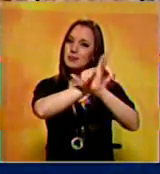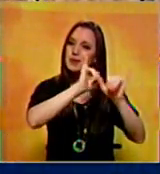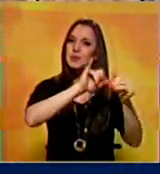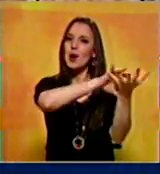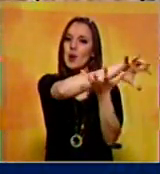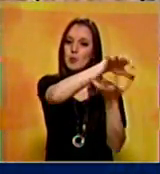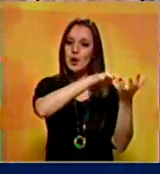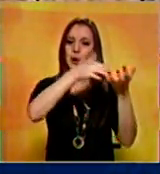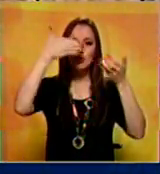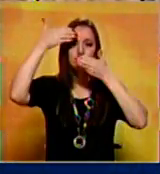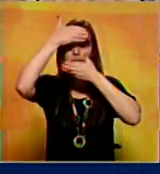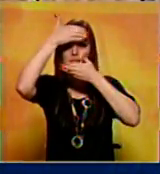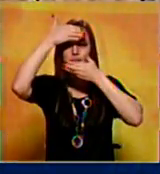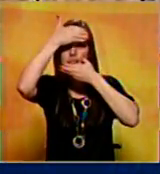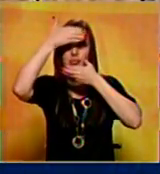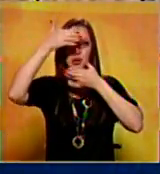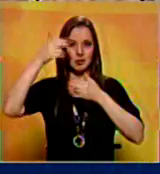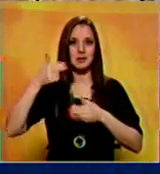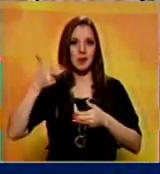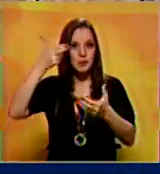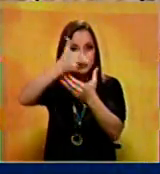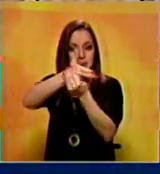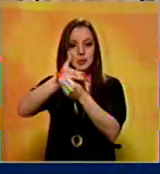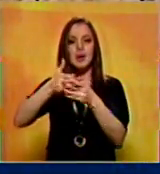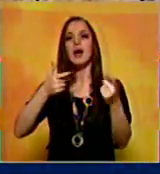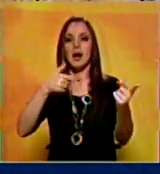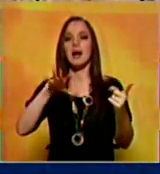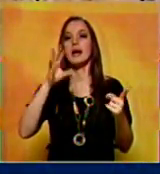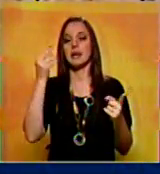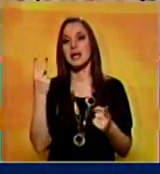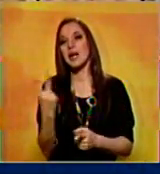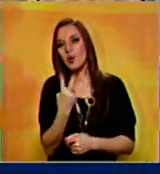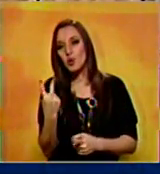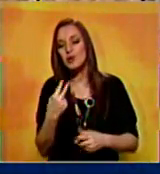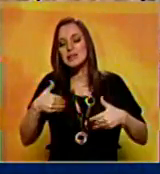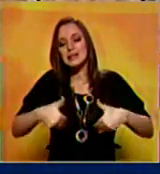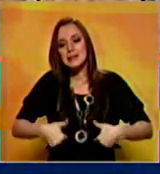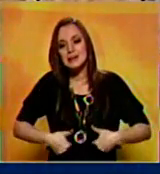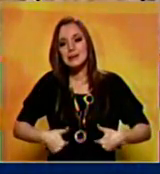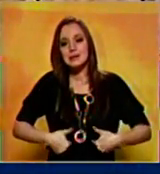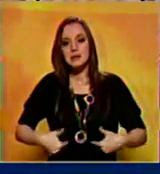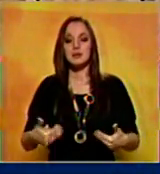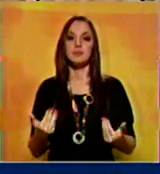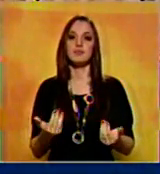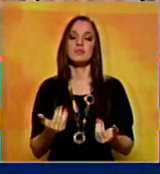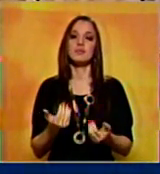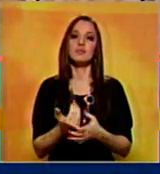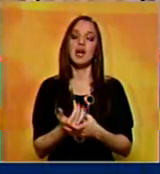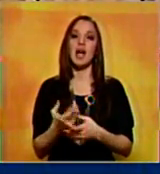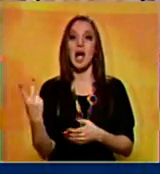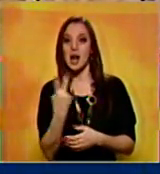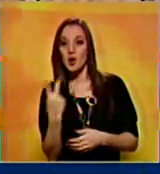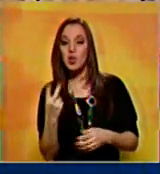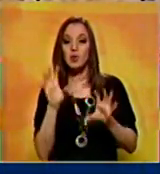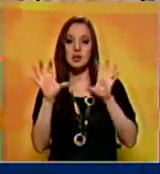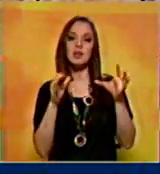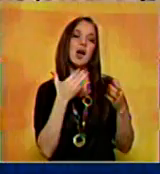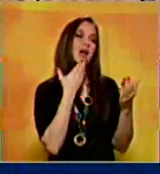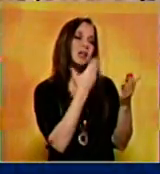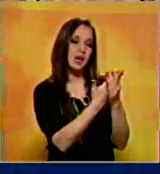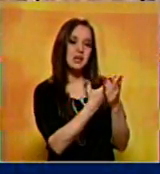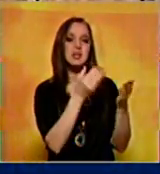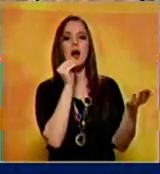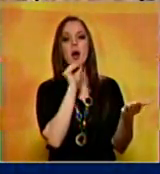que tanto nos ha perjudicado yo diría que a los dos países, a toda la región y por eso muchas gracias de nuevo